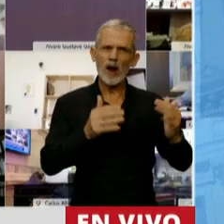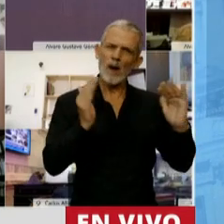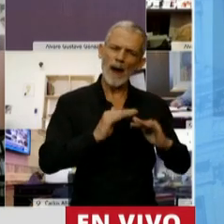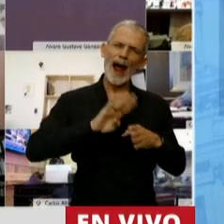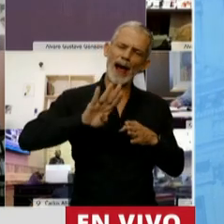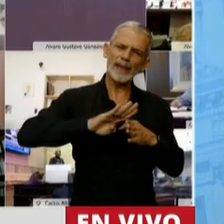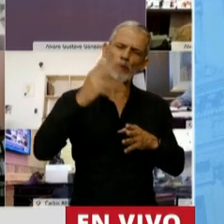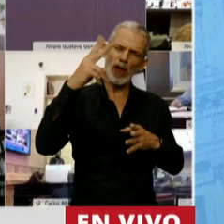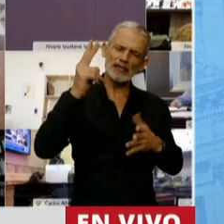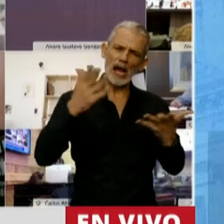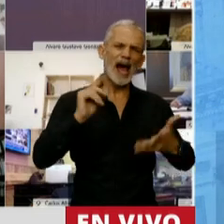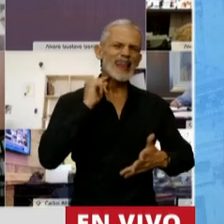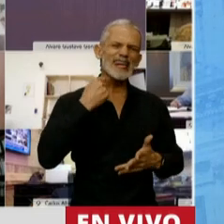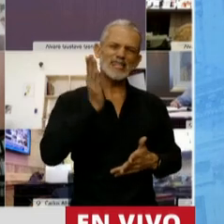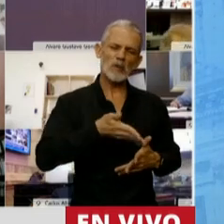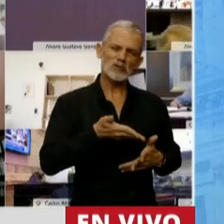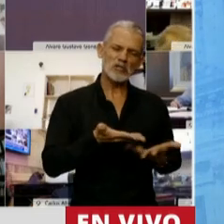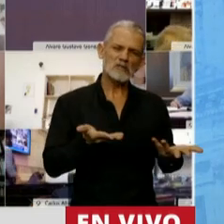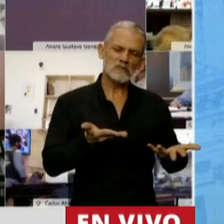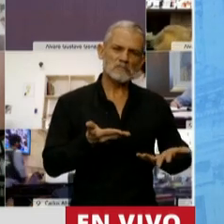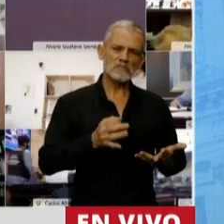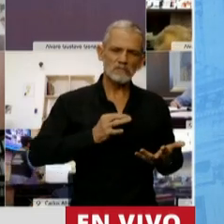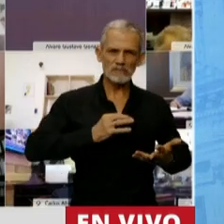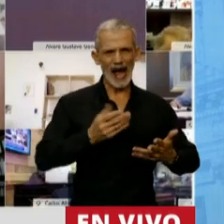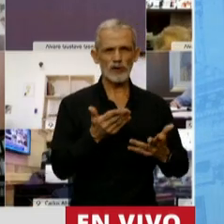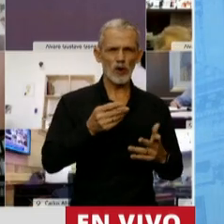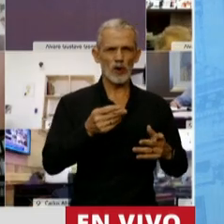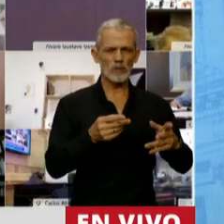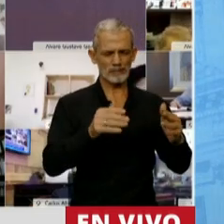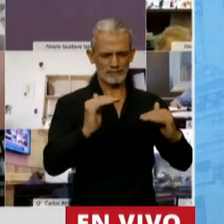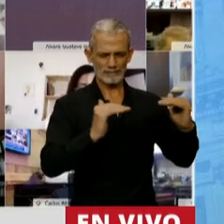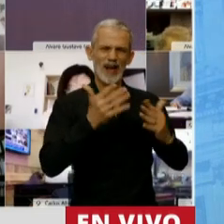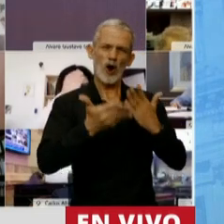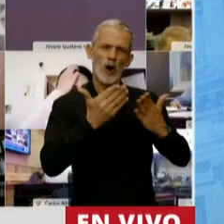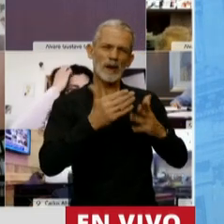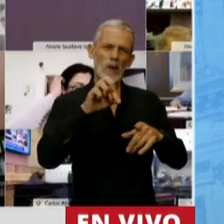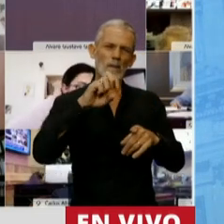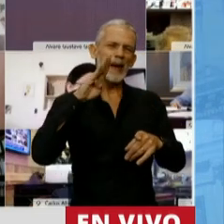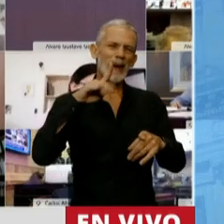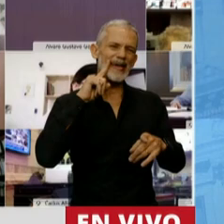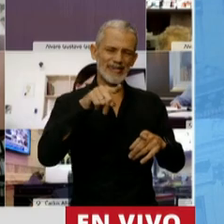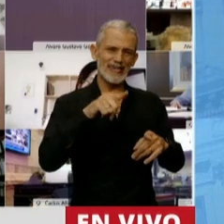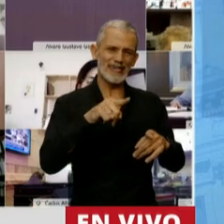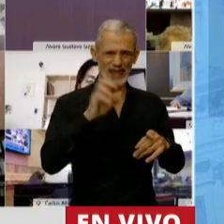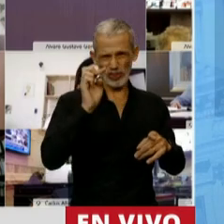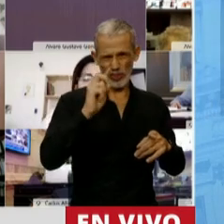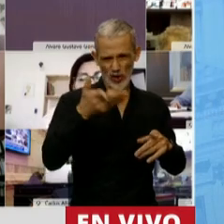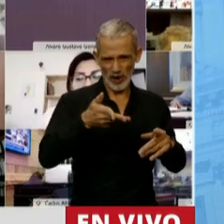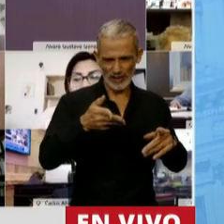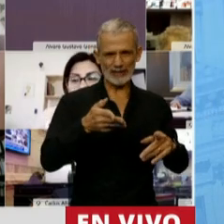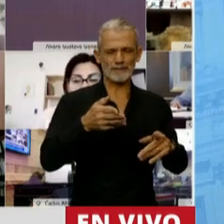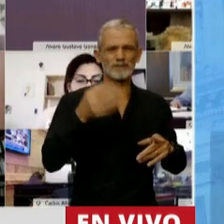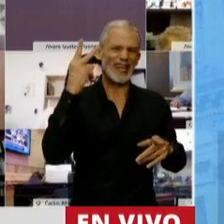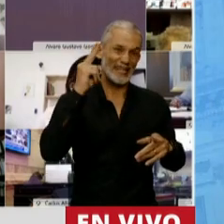deuda externa, 13% en relación al PBI, la deuda externa en moneda extranjera. Bueno,